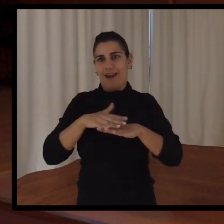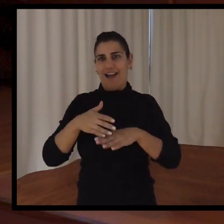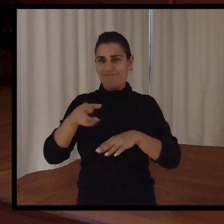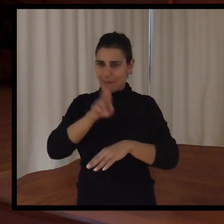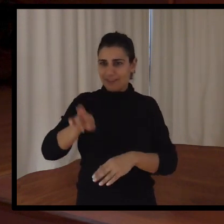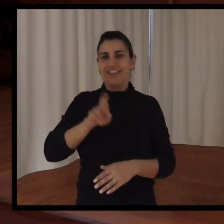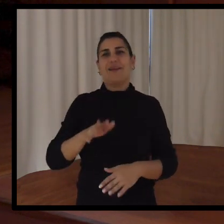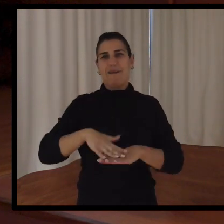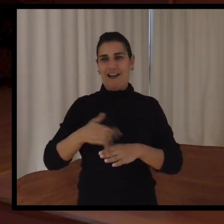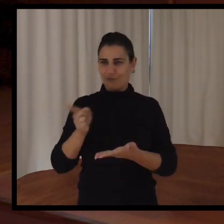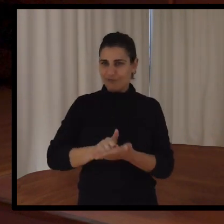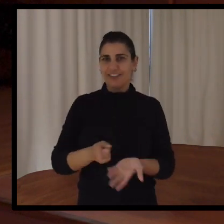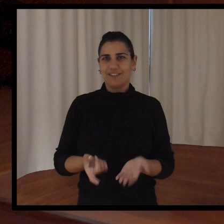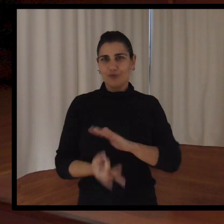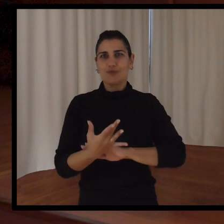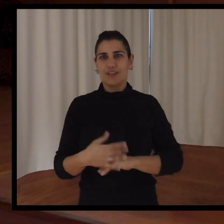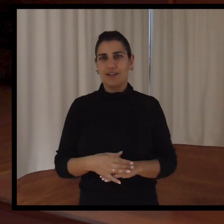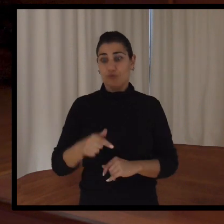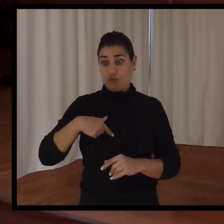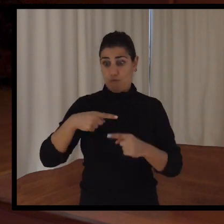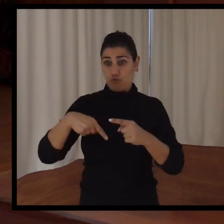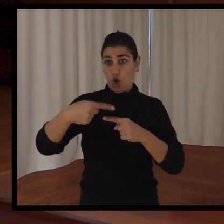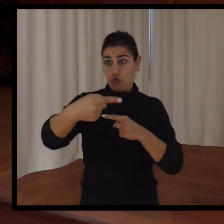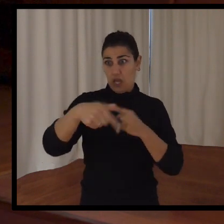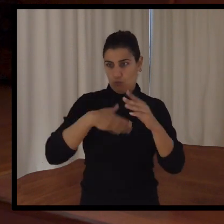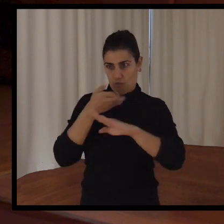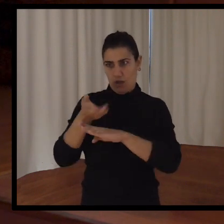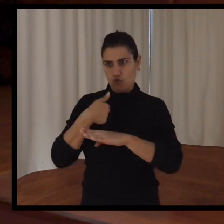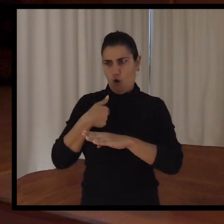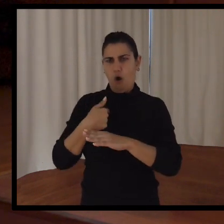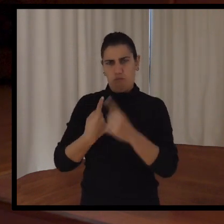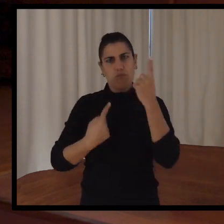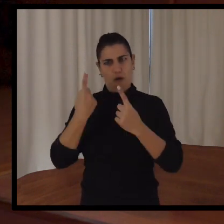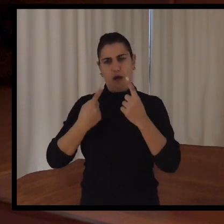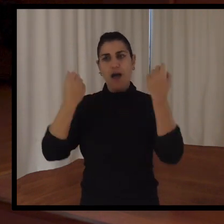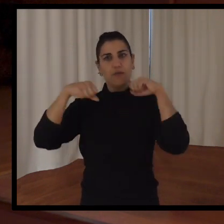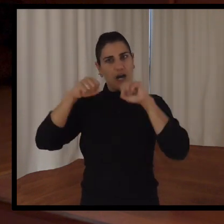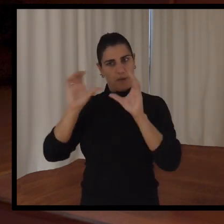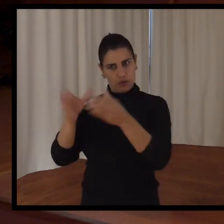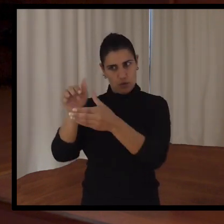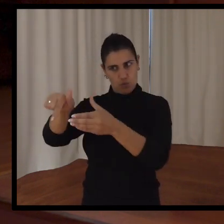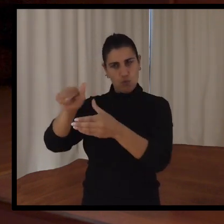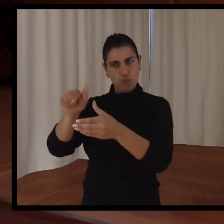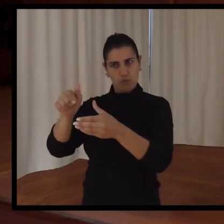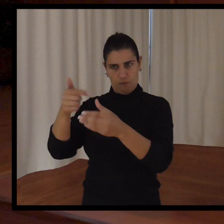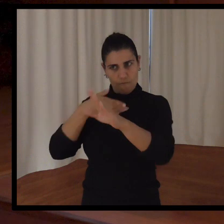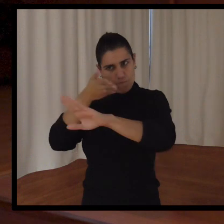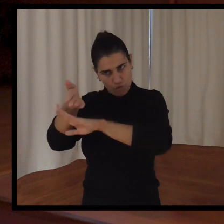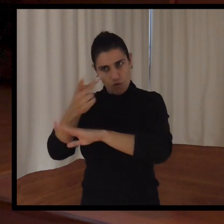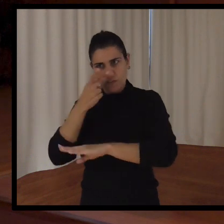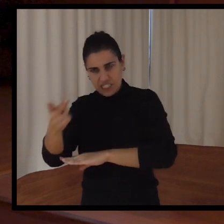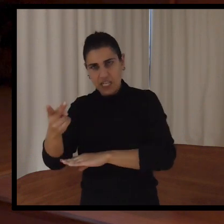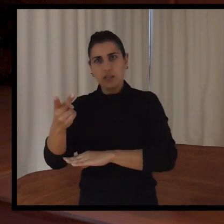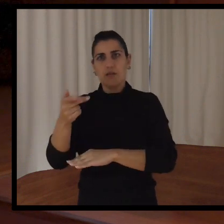a día a día los ves cuando vas a sus entrenamientos. Yo incluso he ido a varios entrenamientos de los chavales de la cadena,